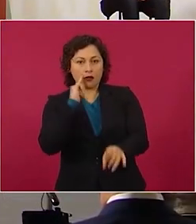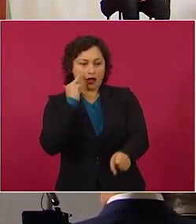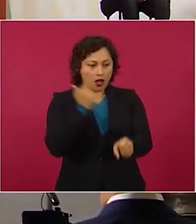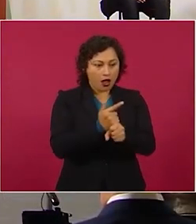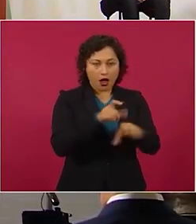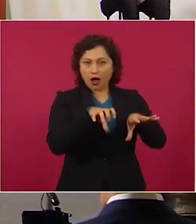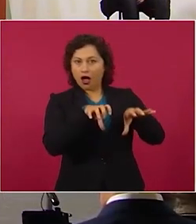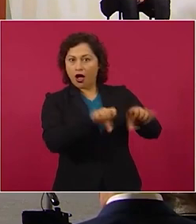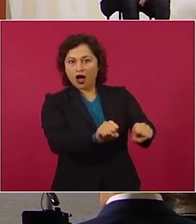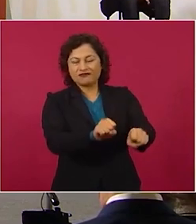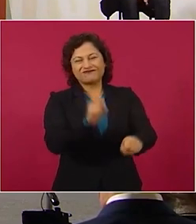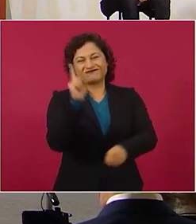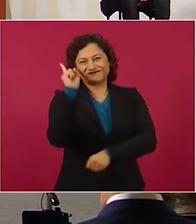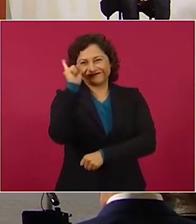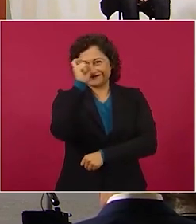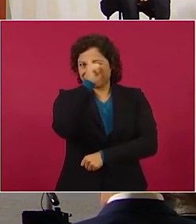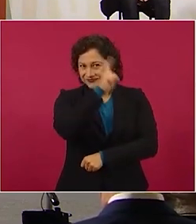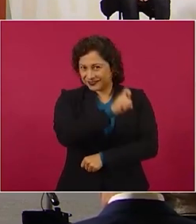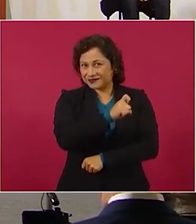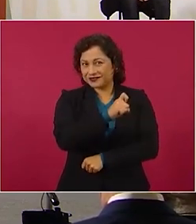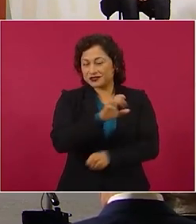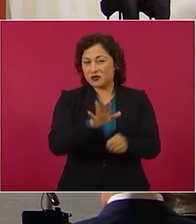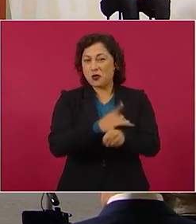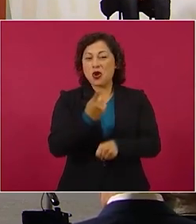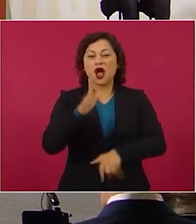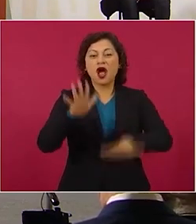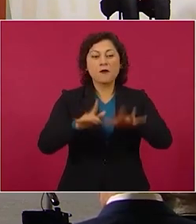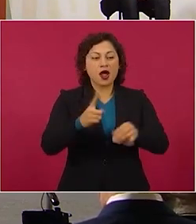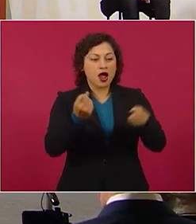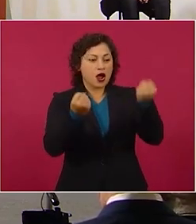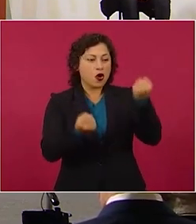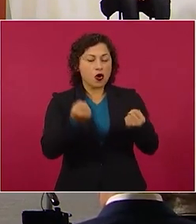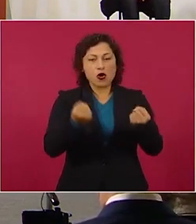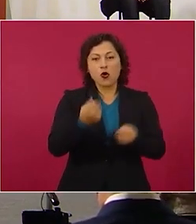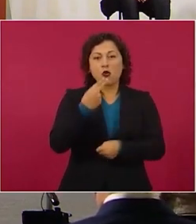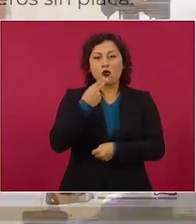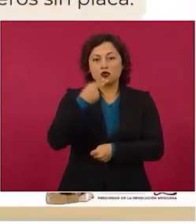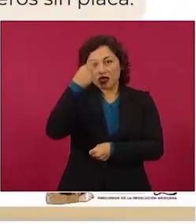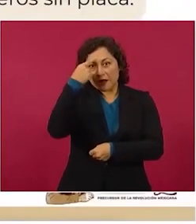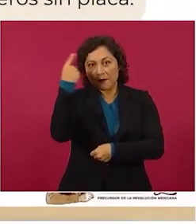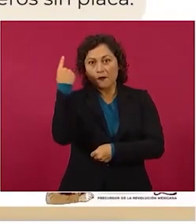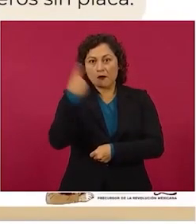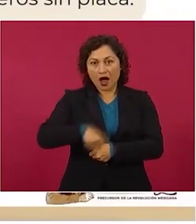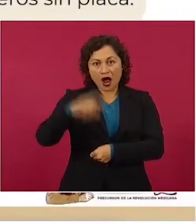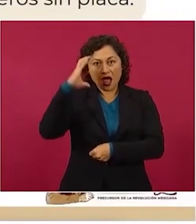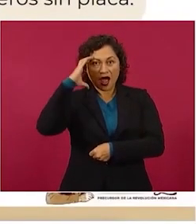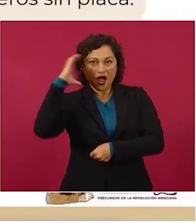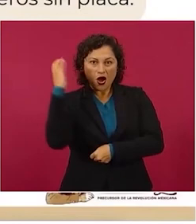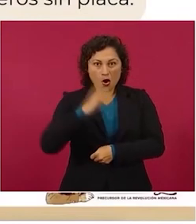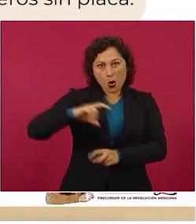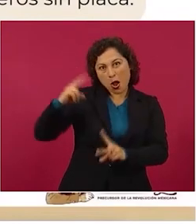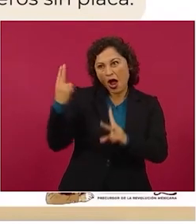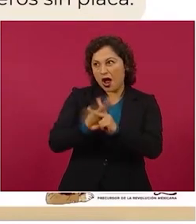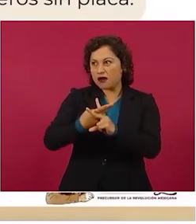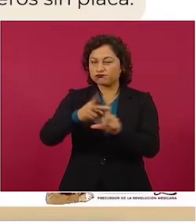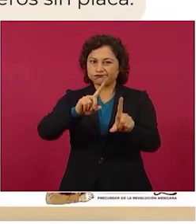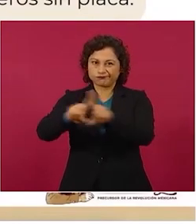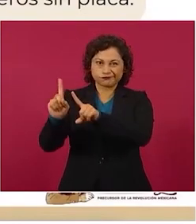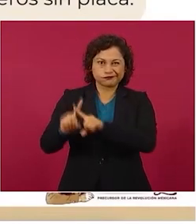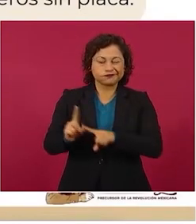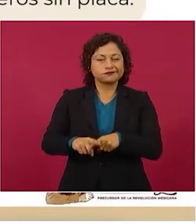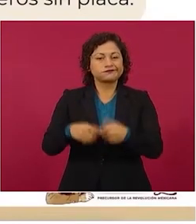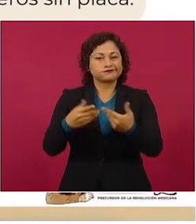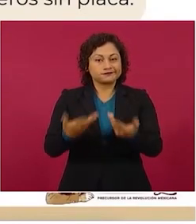caso de ser usados para cometer un delito. Además, en el 80% de los